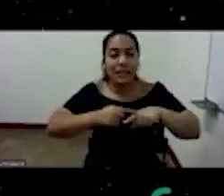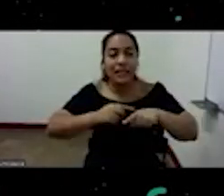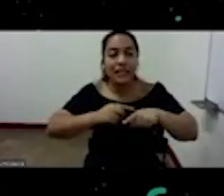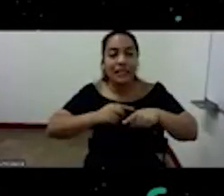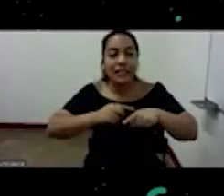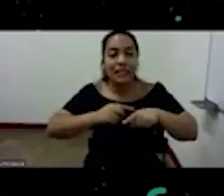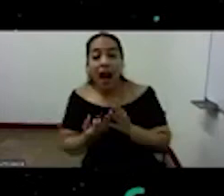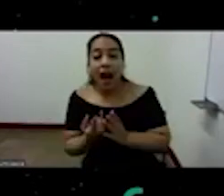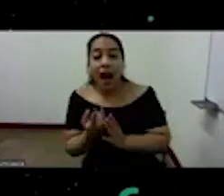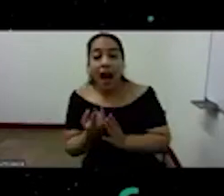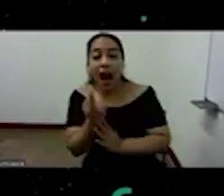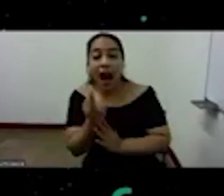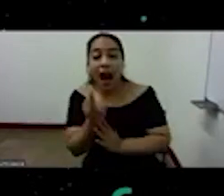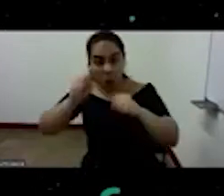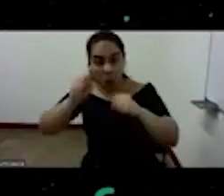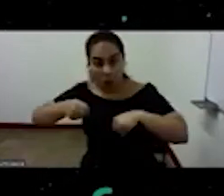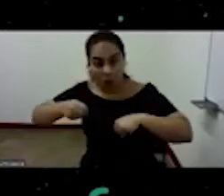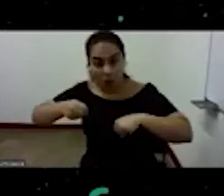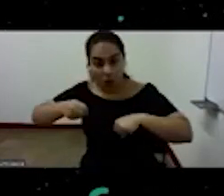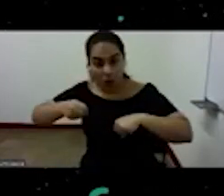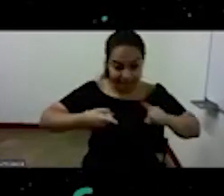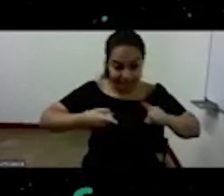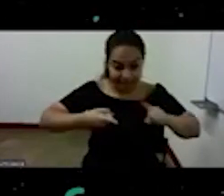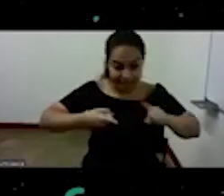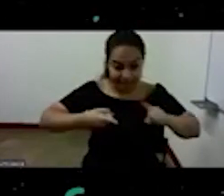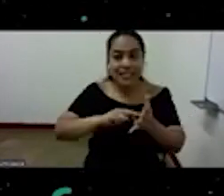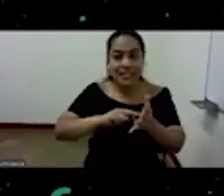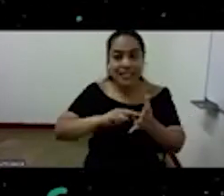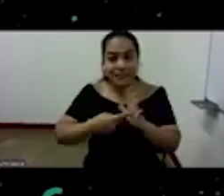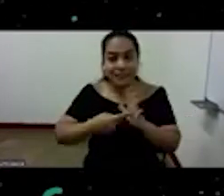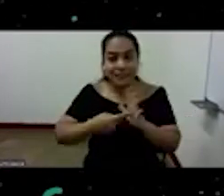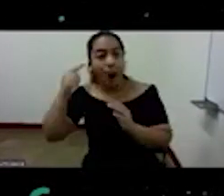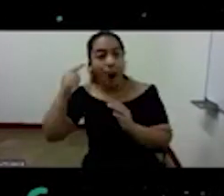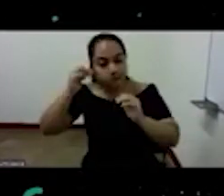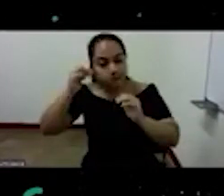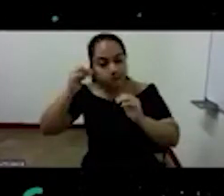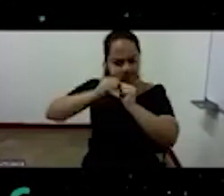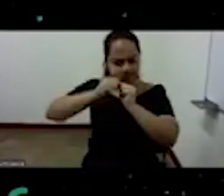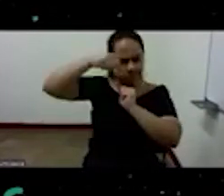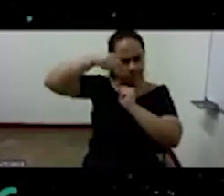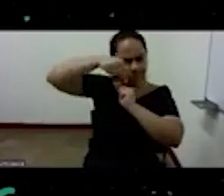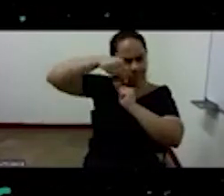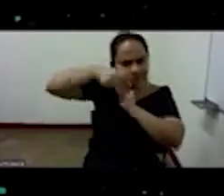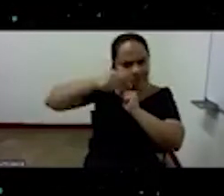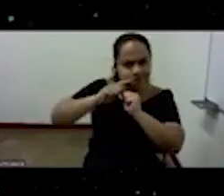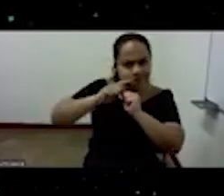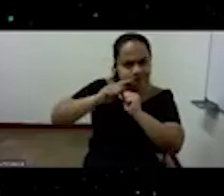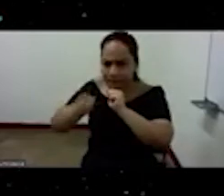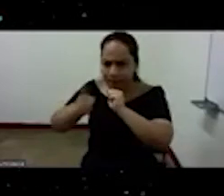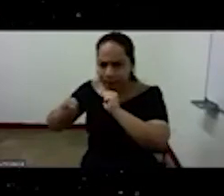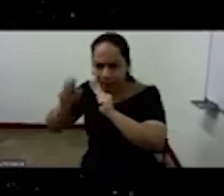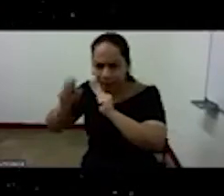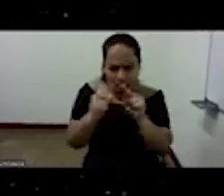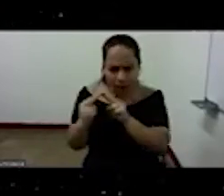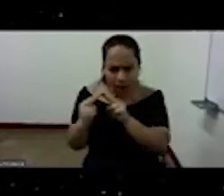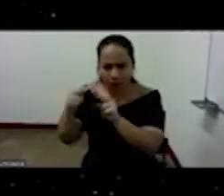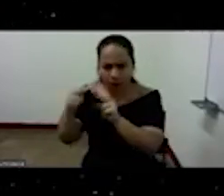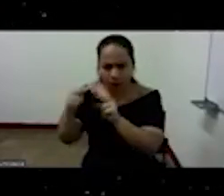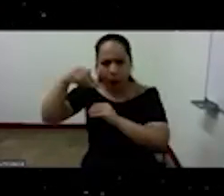el gobierno es un cerebro que es capaz de conocer y